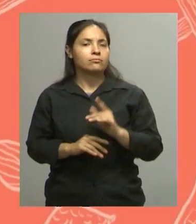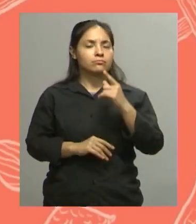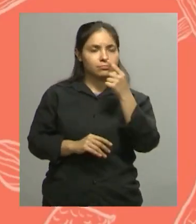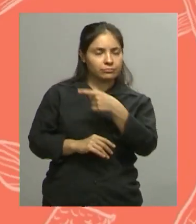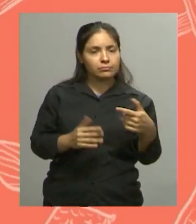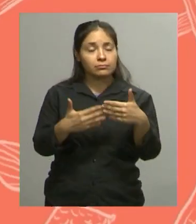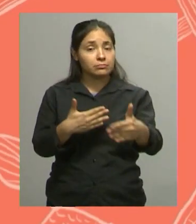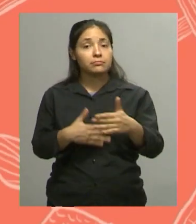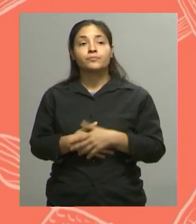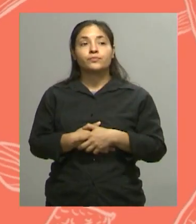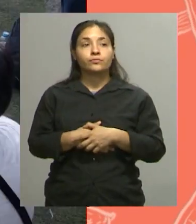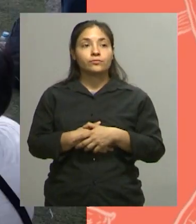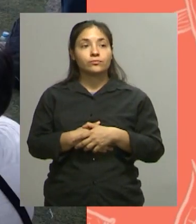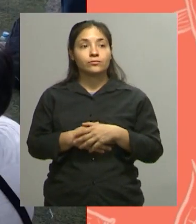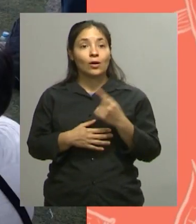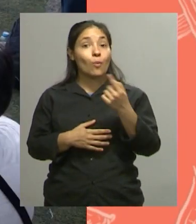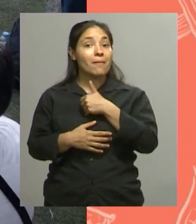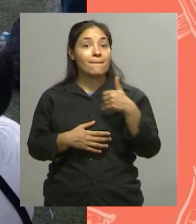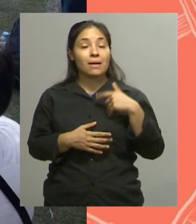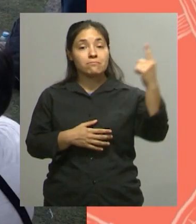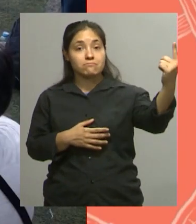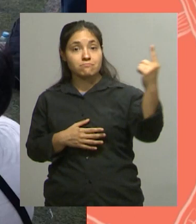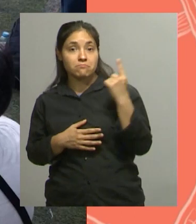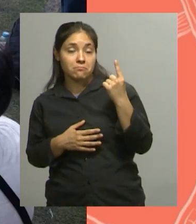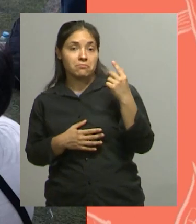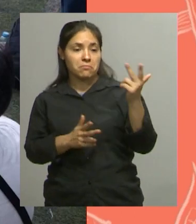Y bueno, se acercó una mamá y me dice